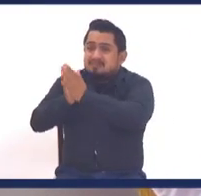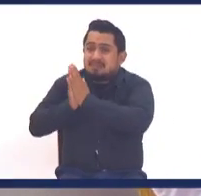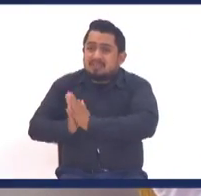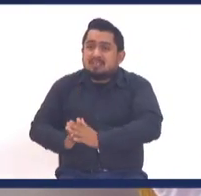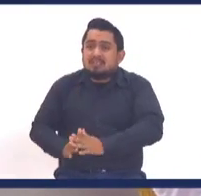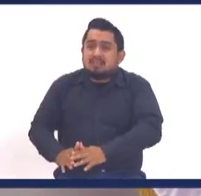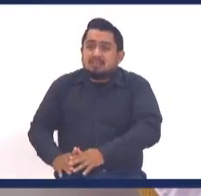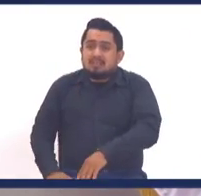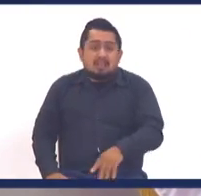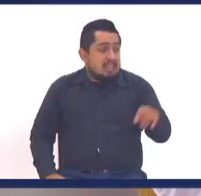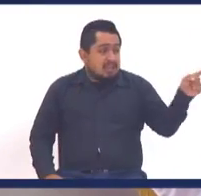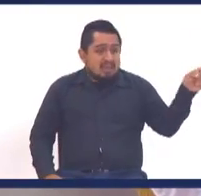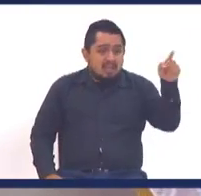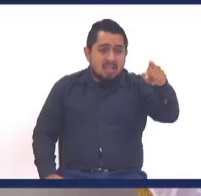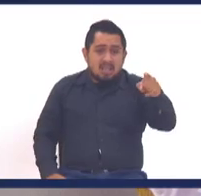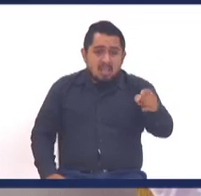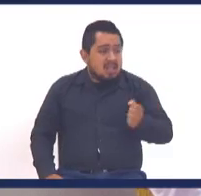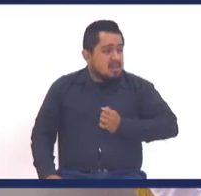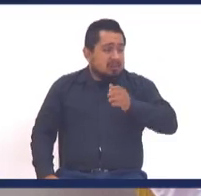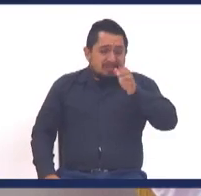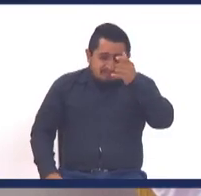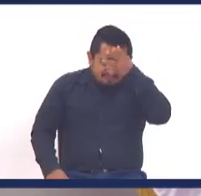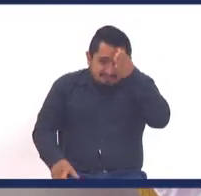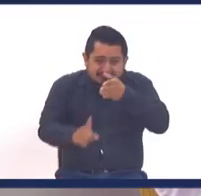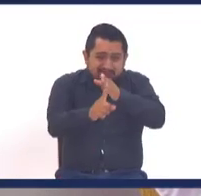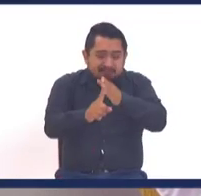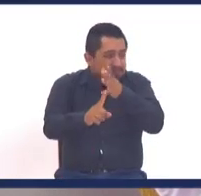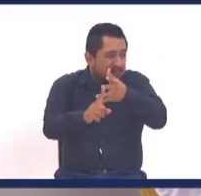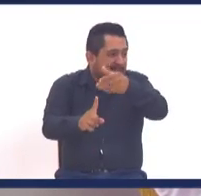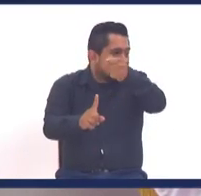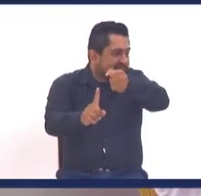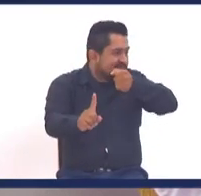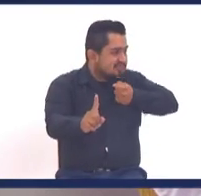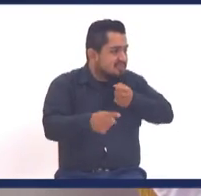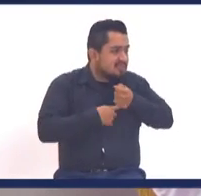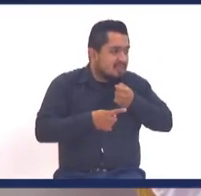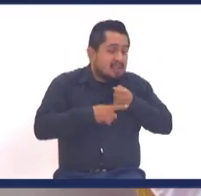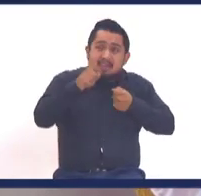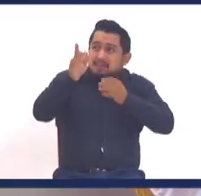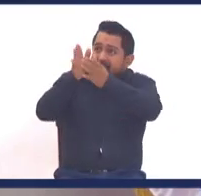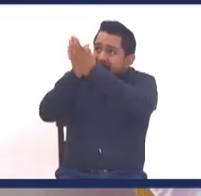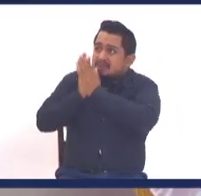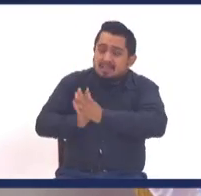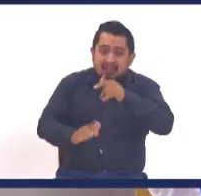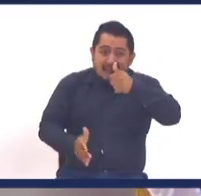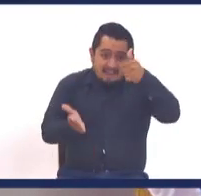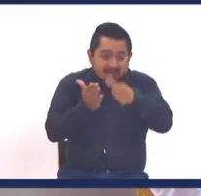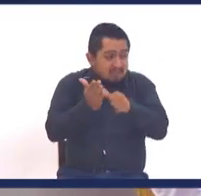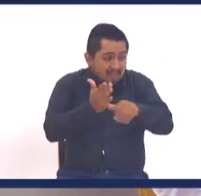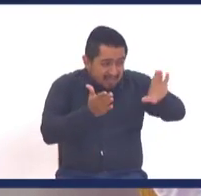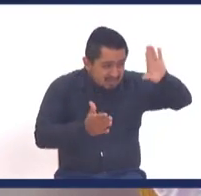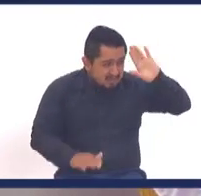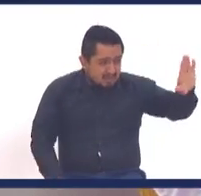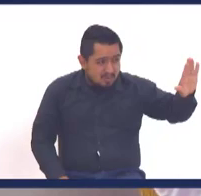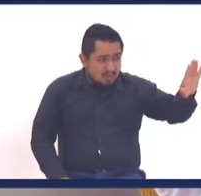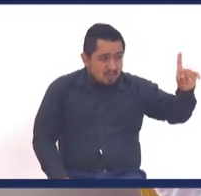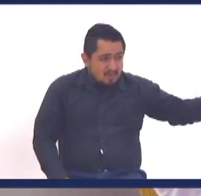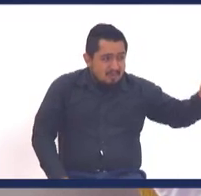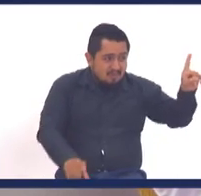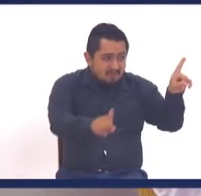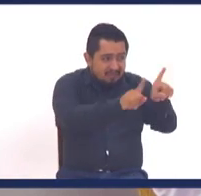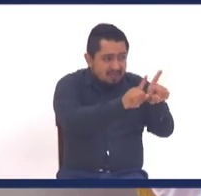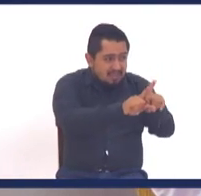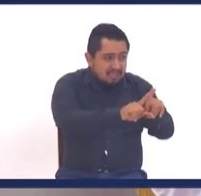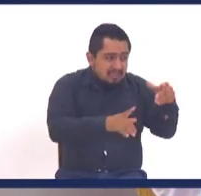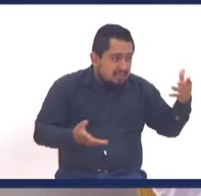que el ofendido se declare no ofendido que vio mal. Pedile al Señor que el abogado que te va a representar de la fiscalía no te